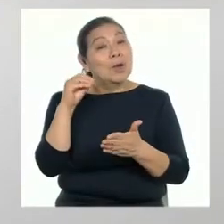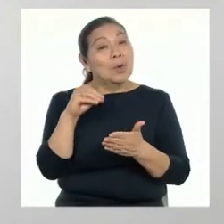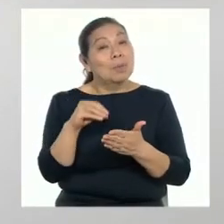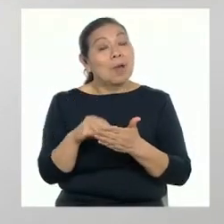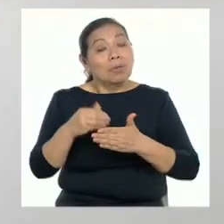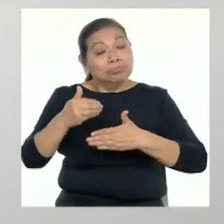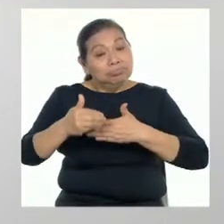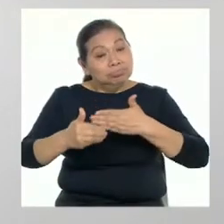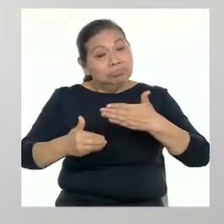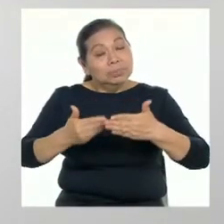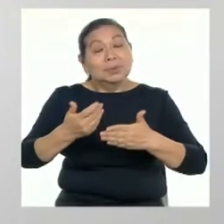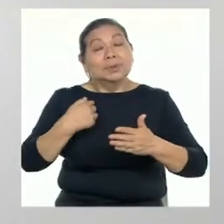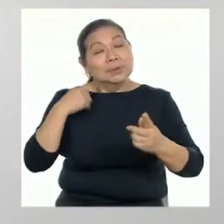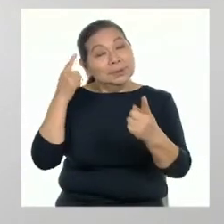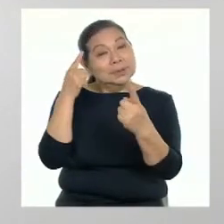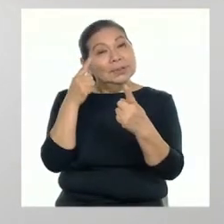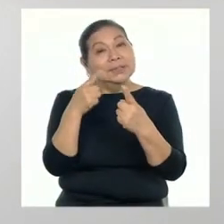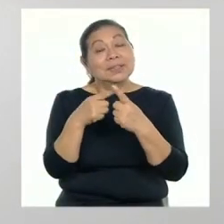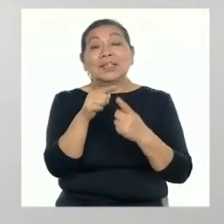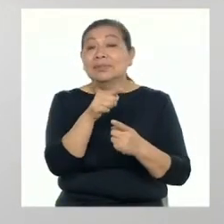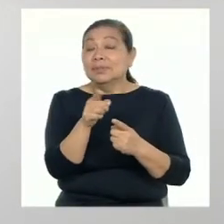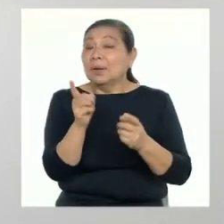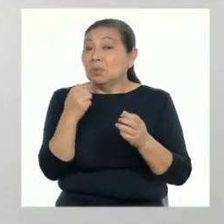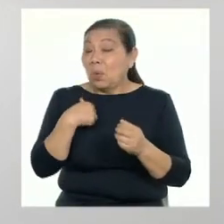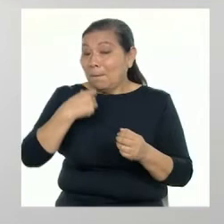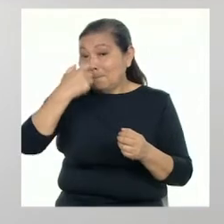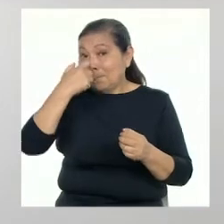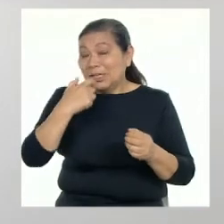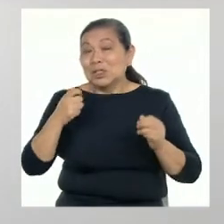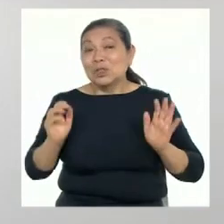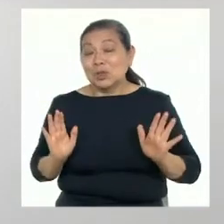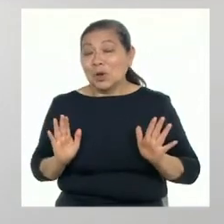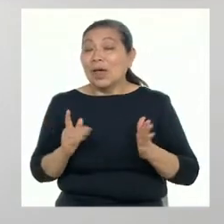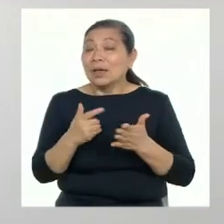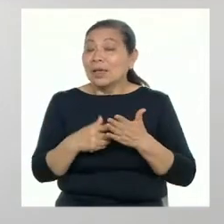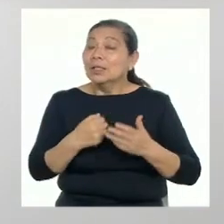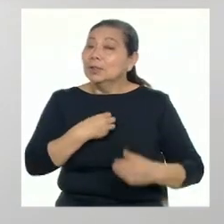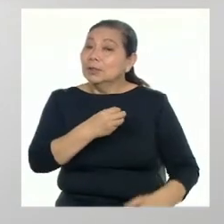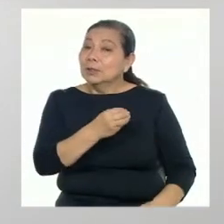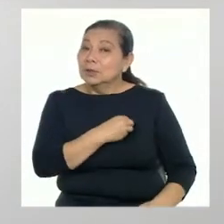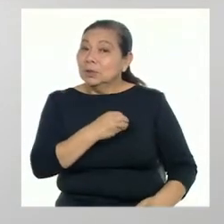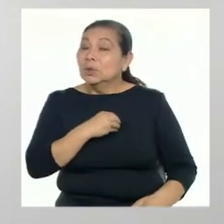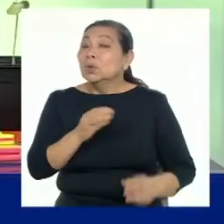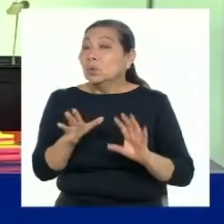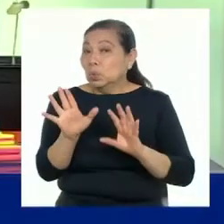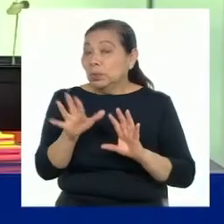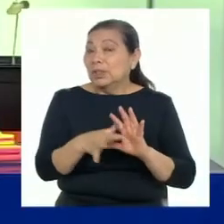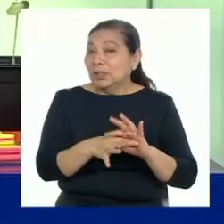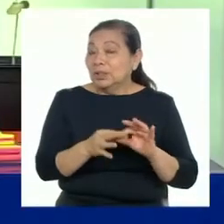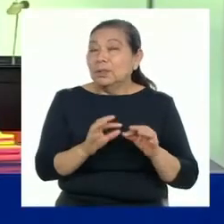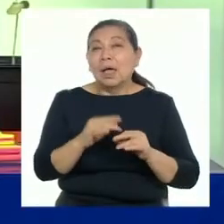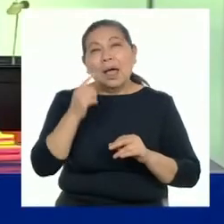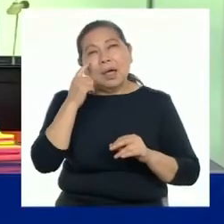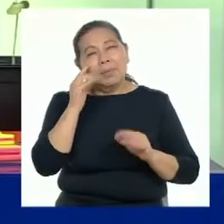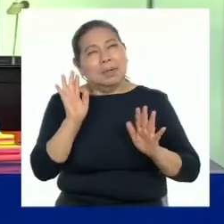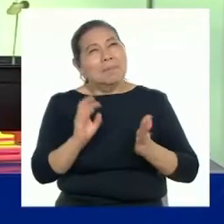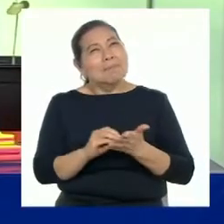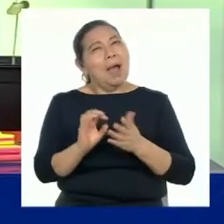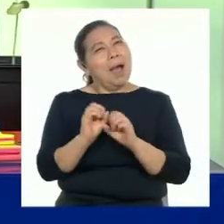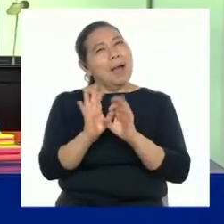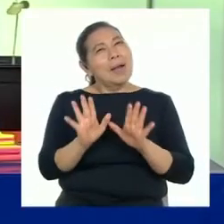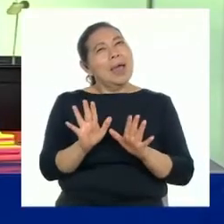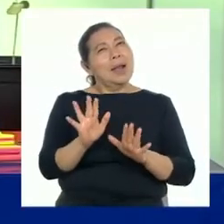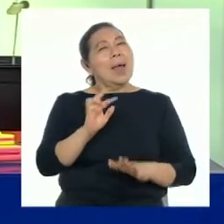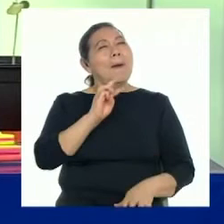paso a paso nuestras metas. Ella lleva tu personalidad, lo que te apasiona y tu historia. A ver si me quedó claro.